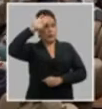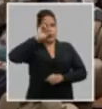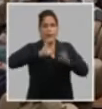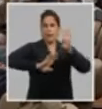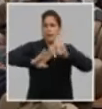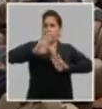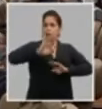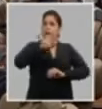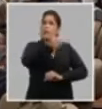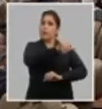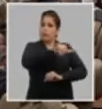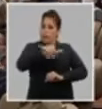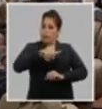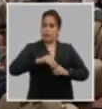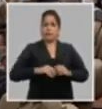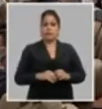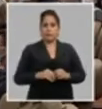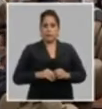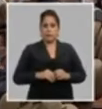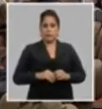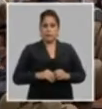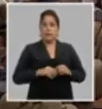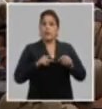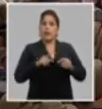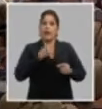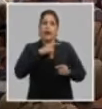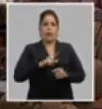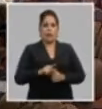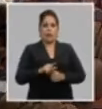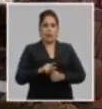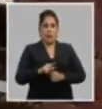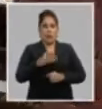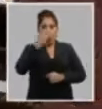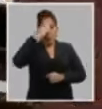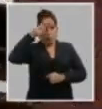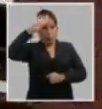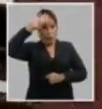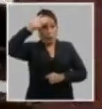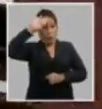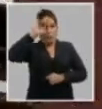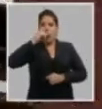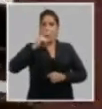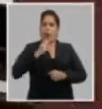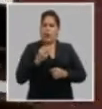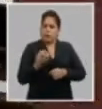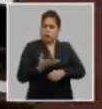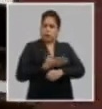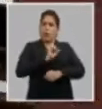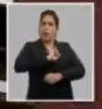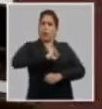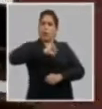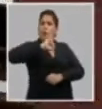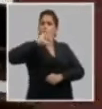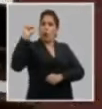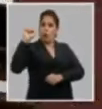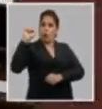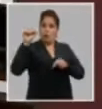defenderlas. Y si nuestra tierra no tuviera suficiente honor y gloria